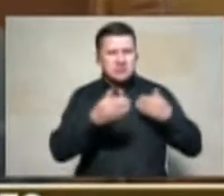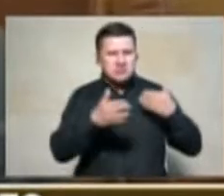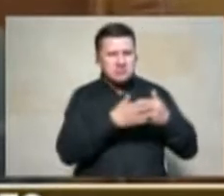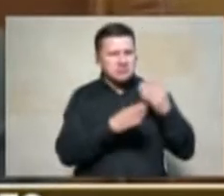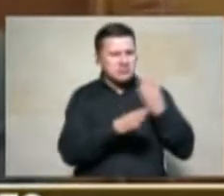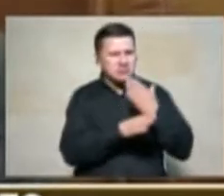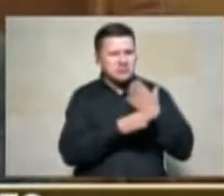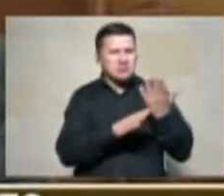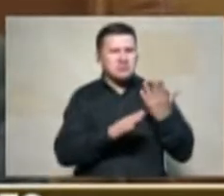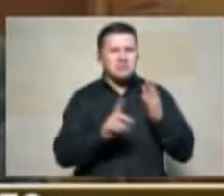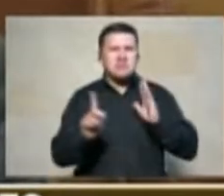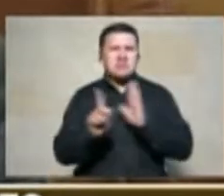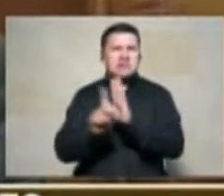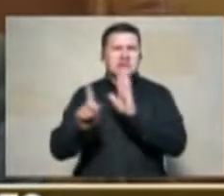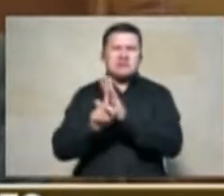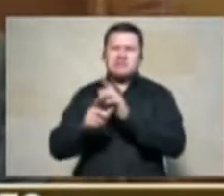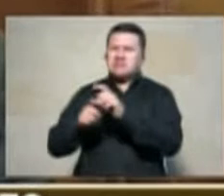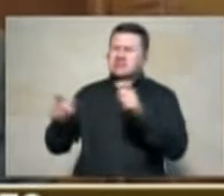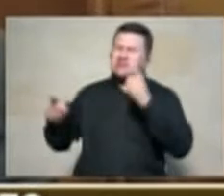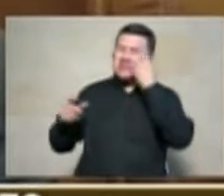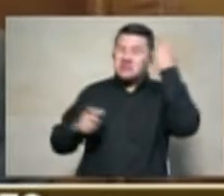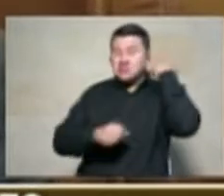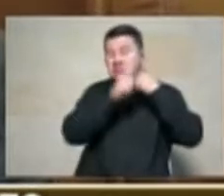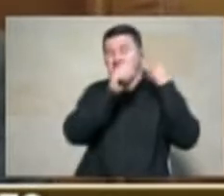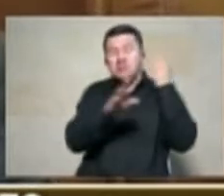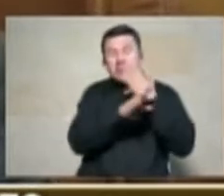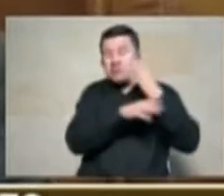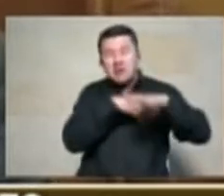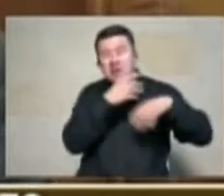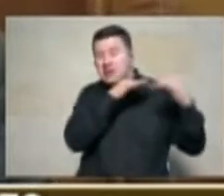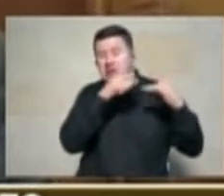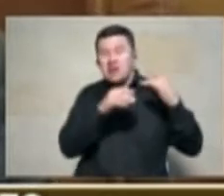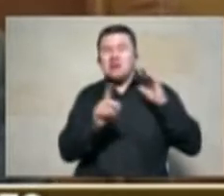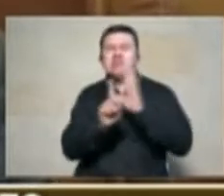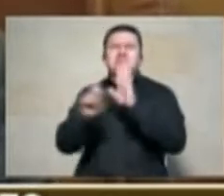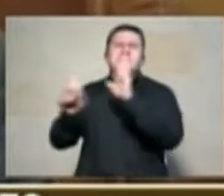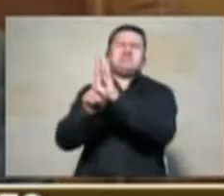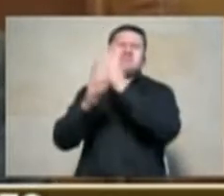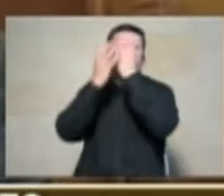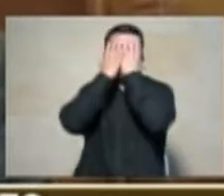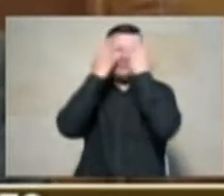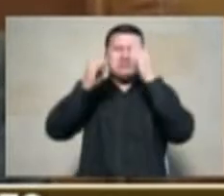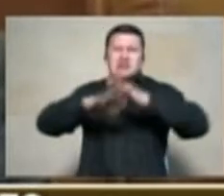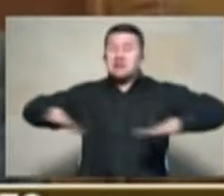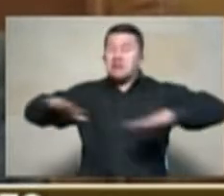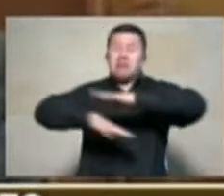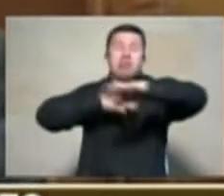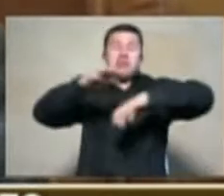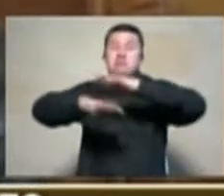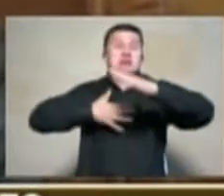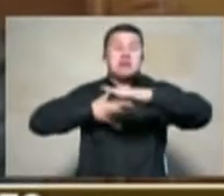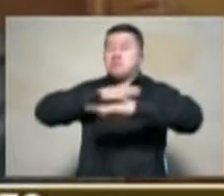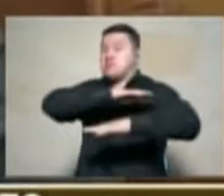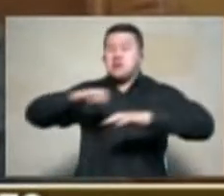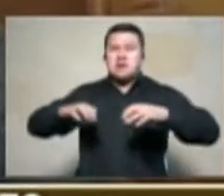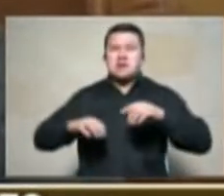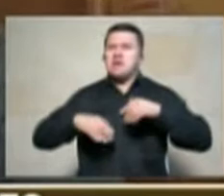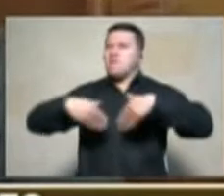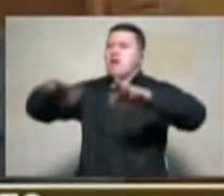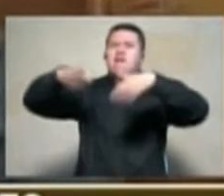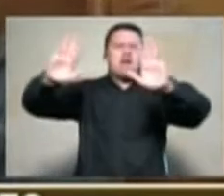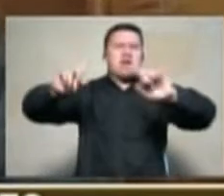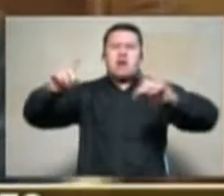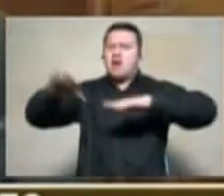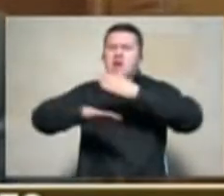un despojo masivo sistemático de tierras y que ese despojo